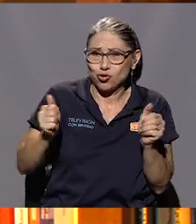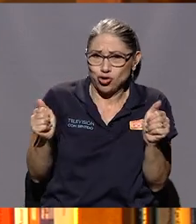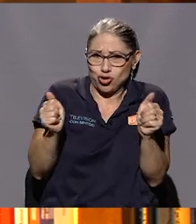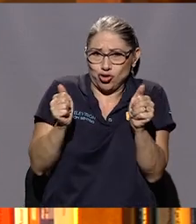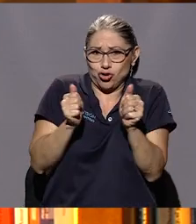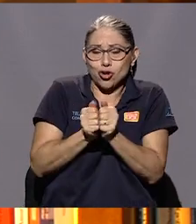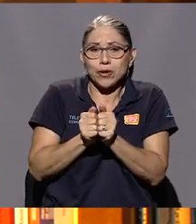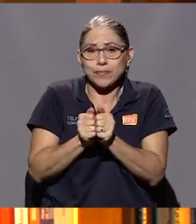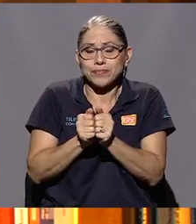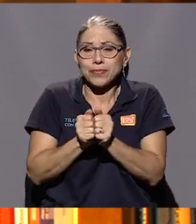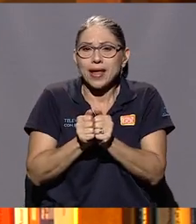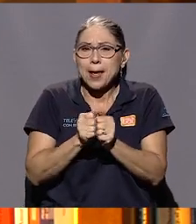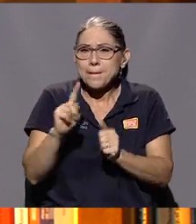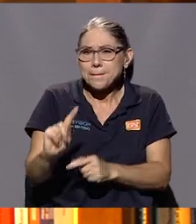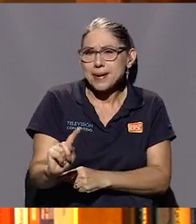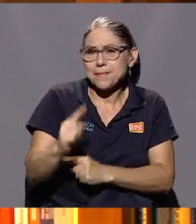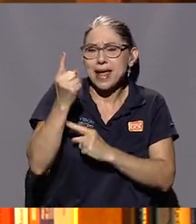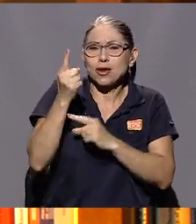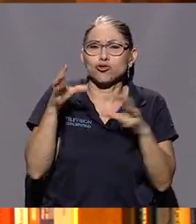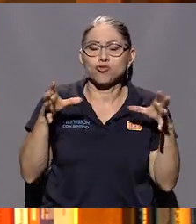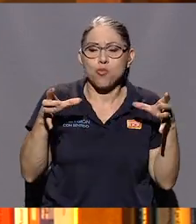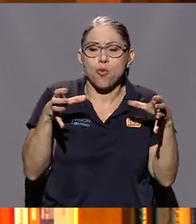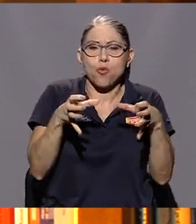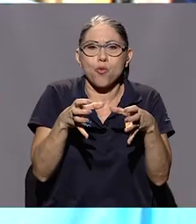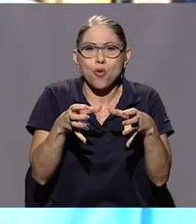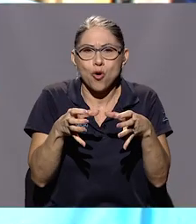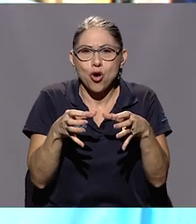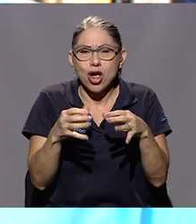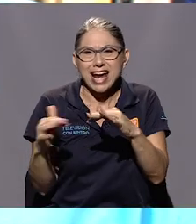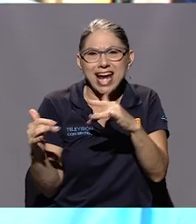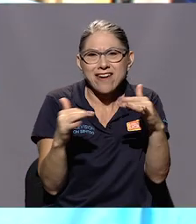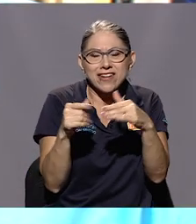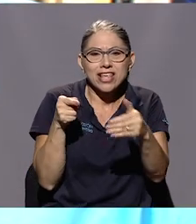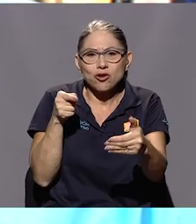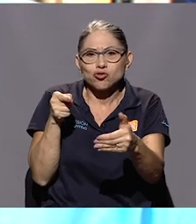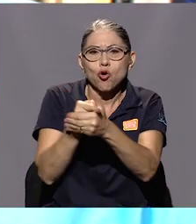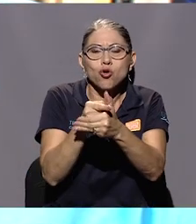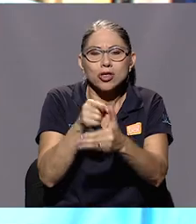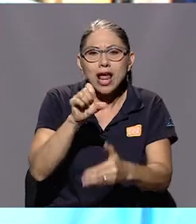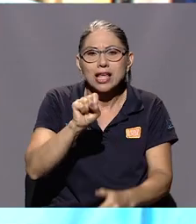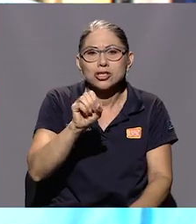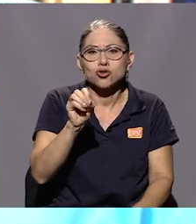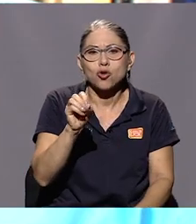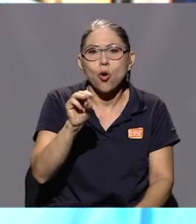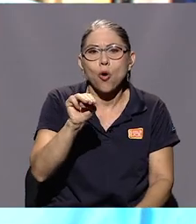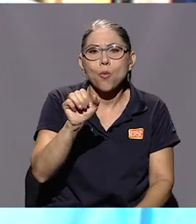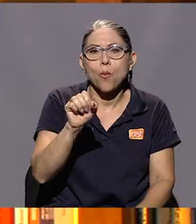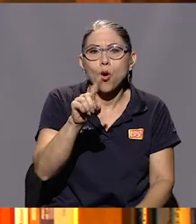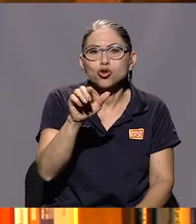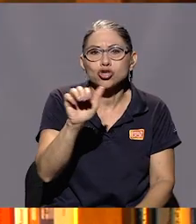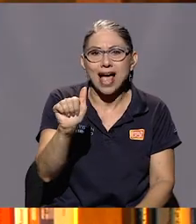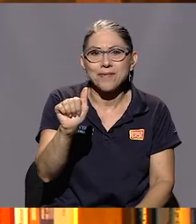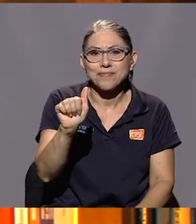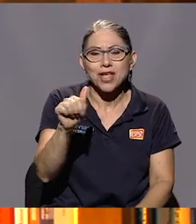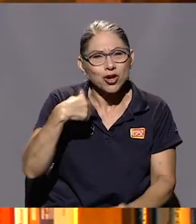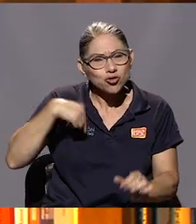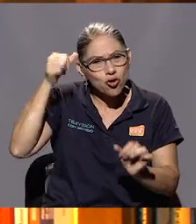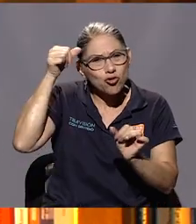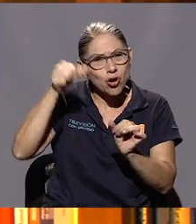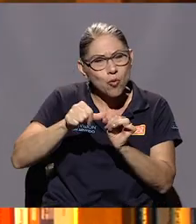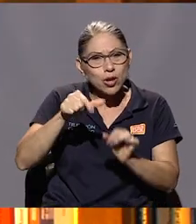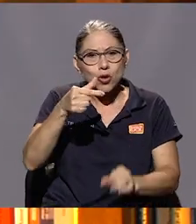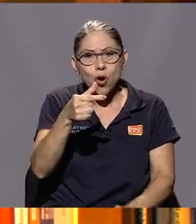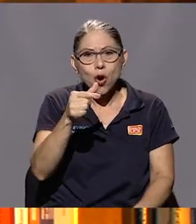lo que fueron los primeros movimientos guerrilleros contra Somoza. Recuerdo a Garcillón. Era